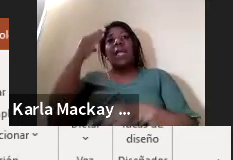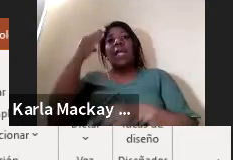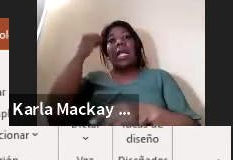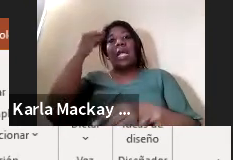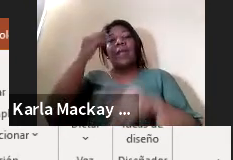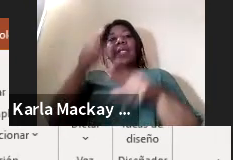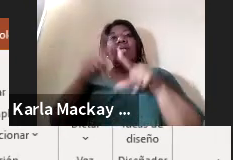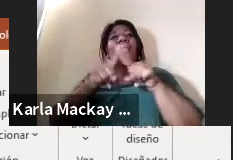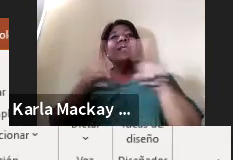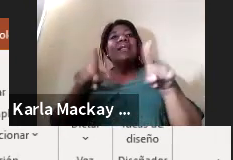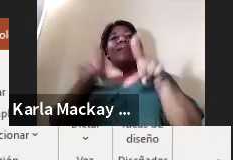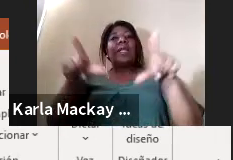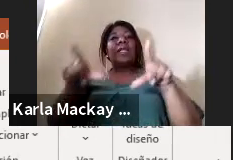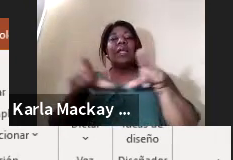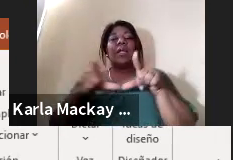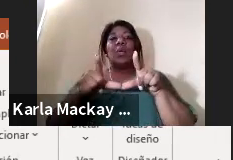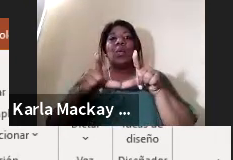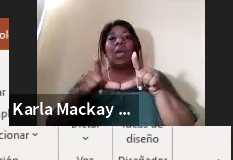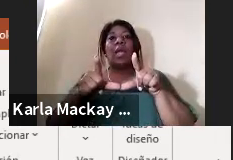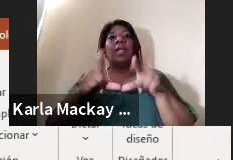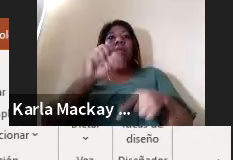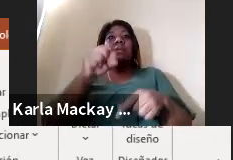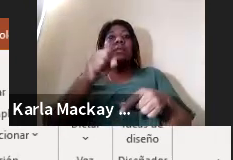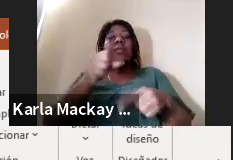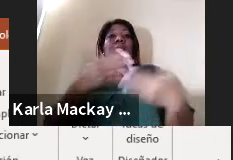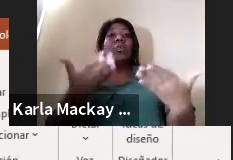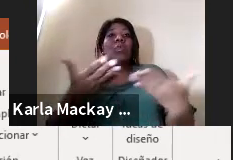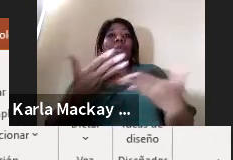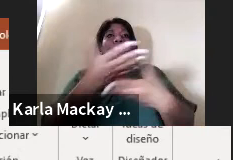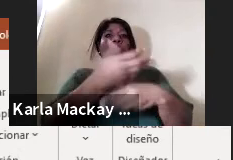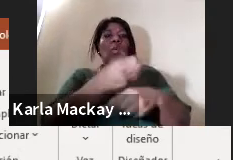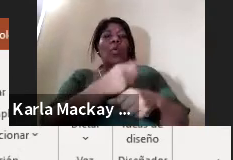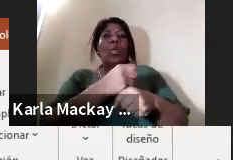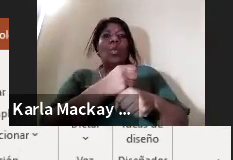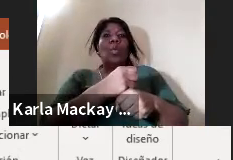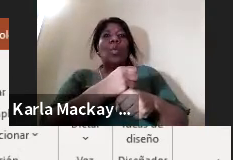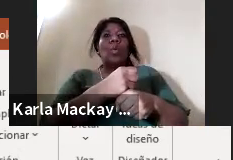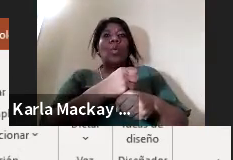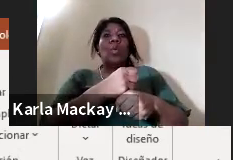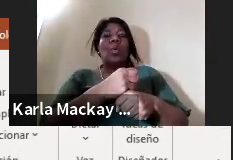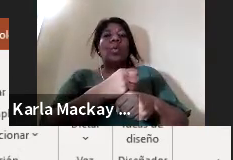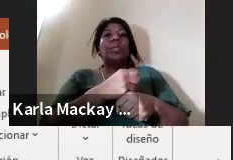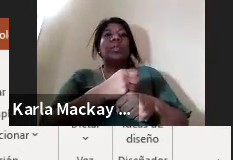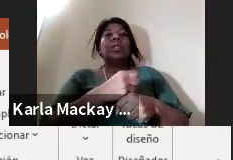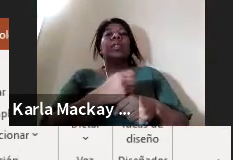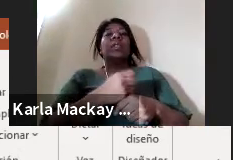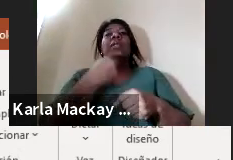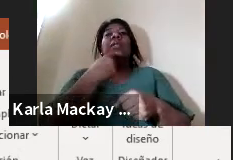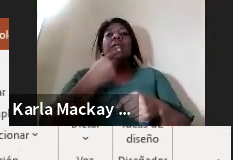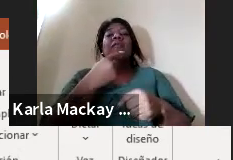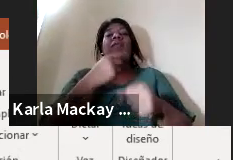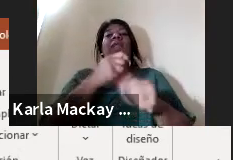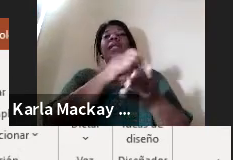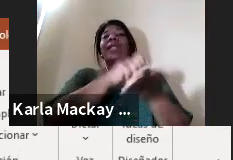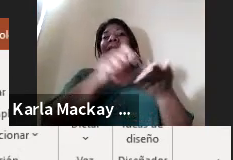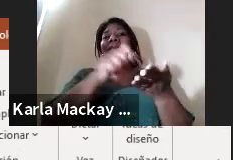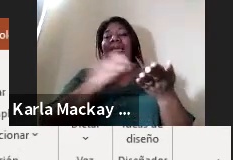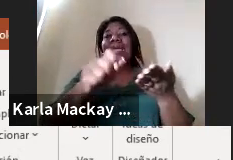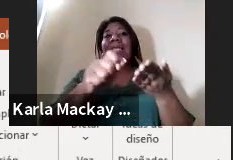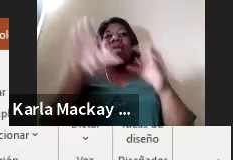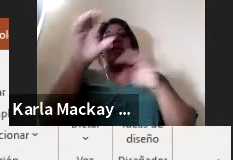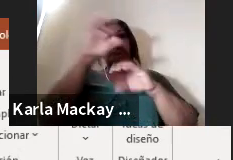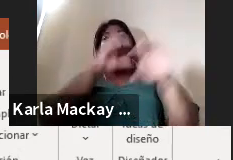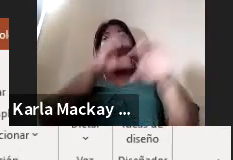no necesariamente sino que lo hacen desde la parte de póster científico de artículo científico de artículo de